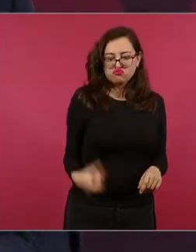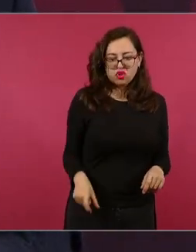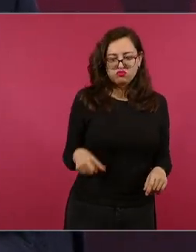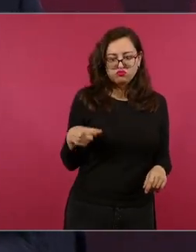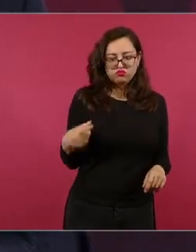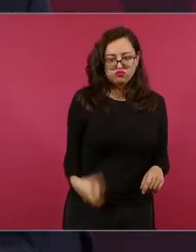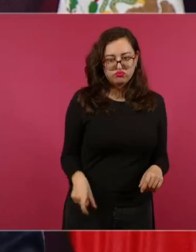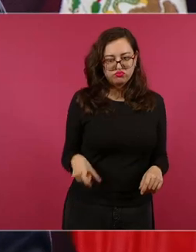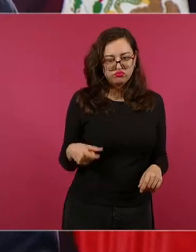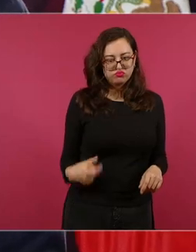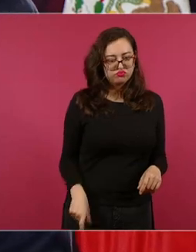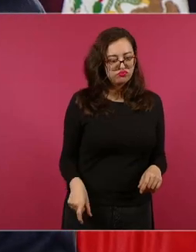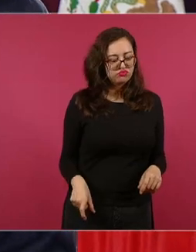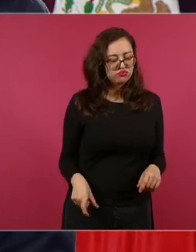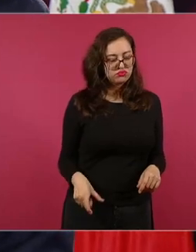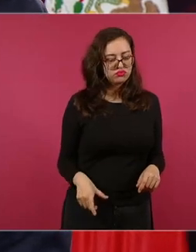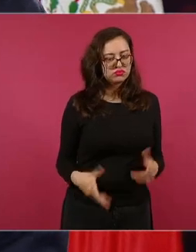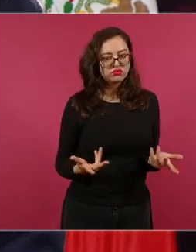riqueza mala vida